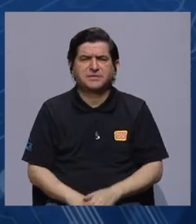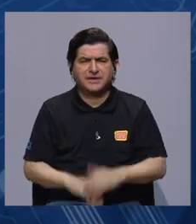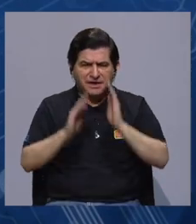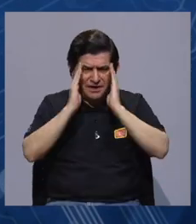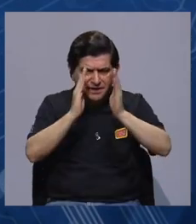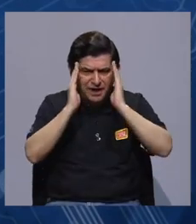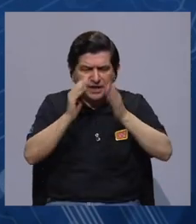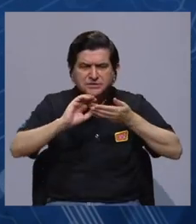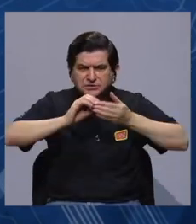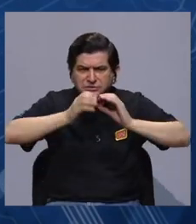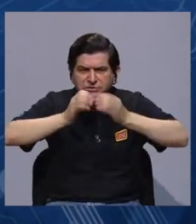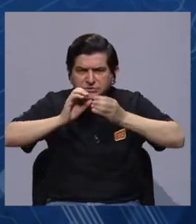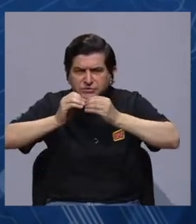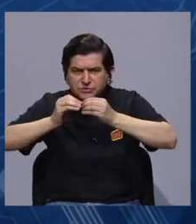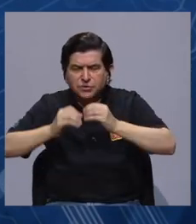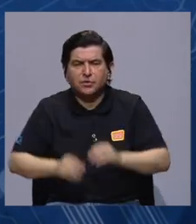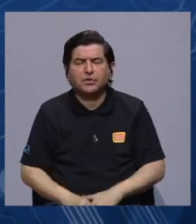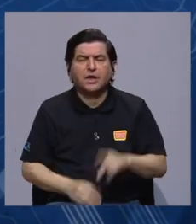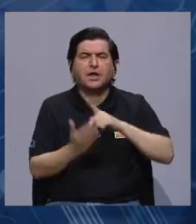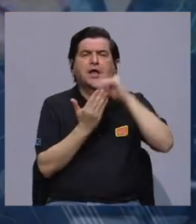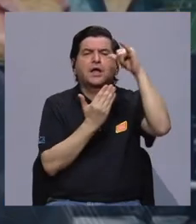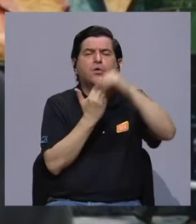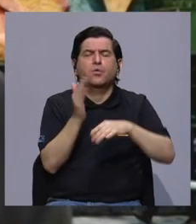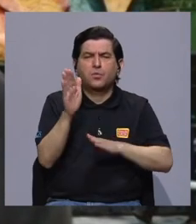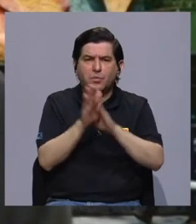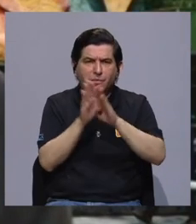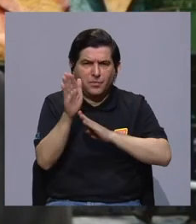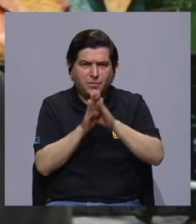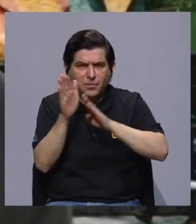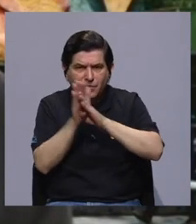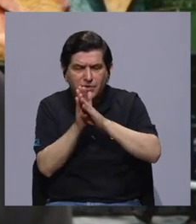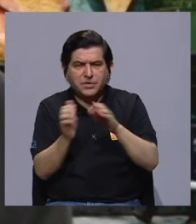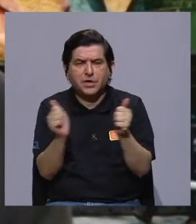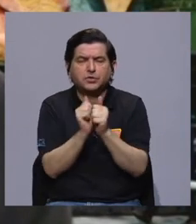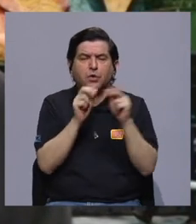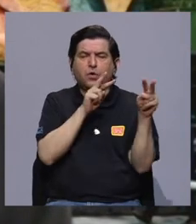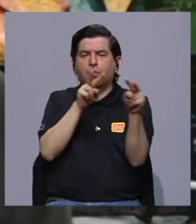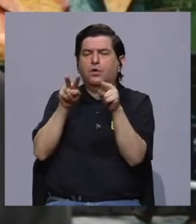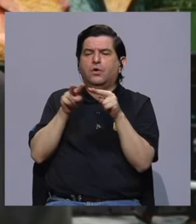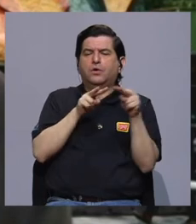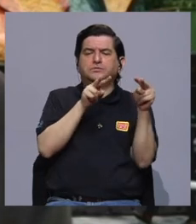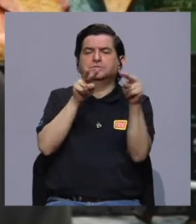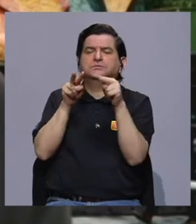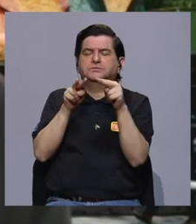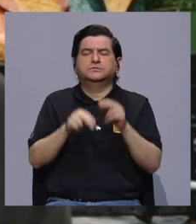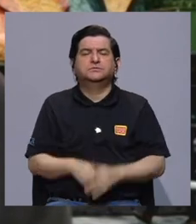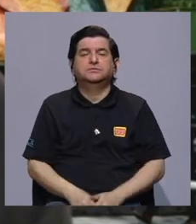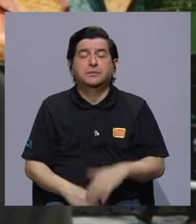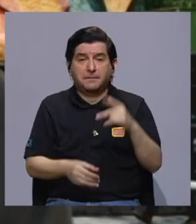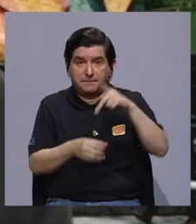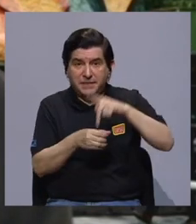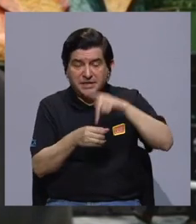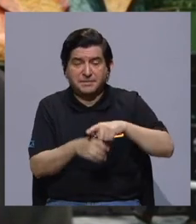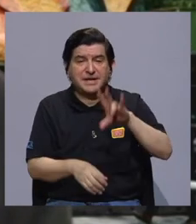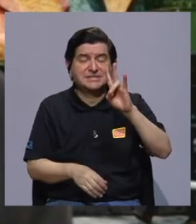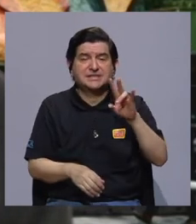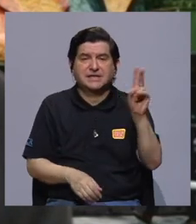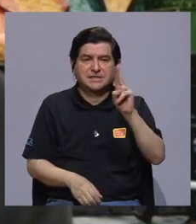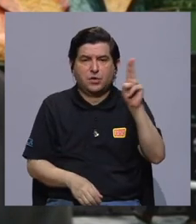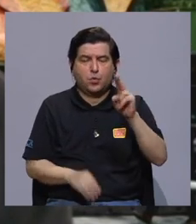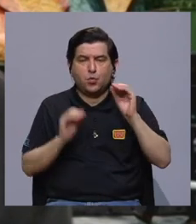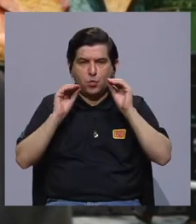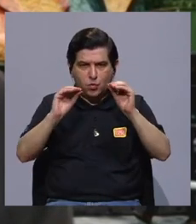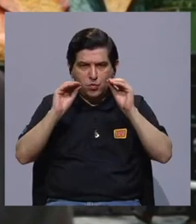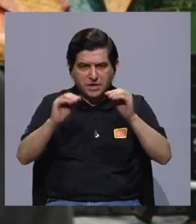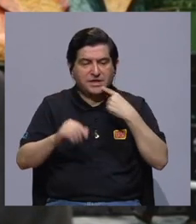también en el abordaje de los datos desde un proyecto que venimos desarrollando con el observatorio, donde participan estas